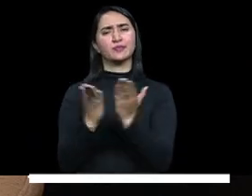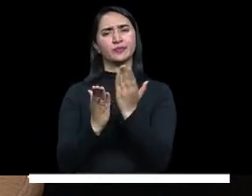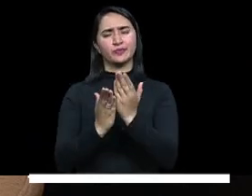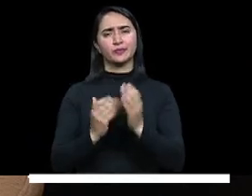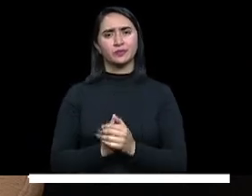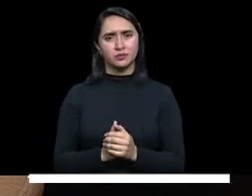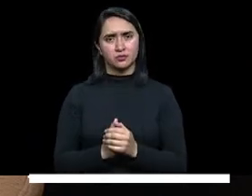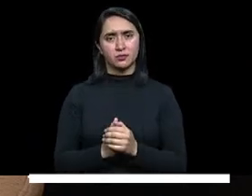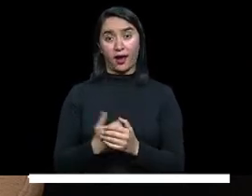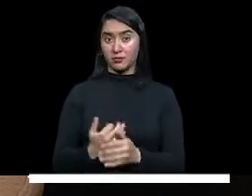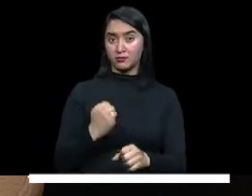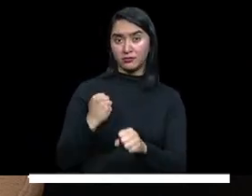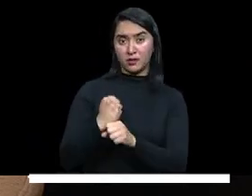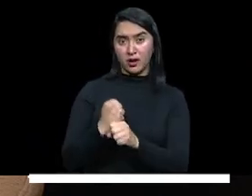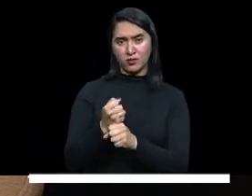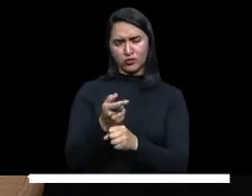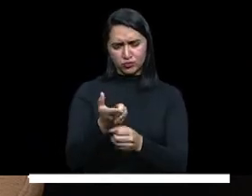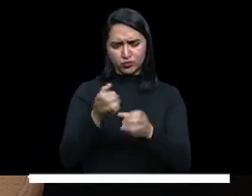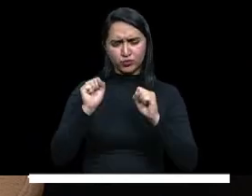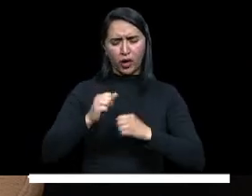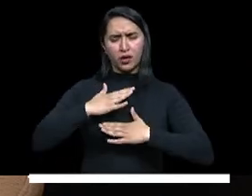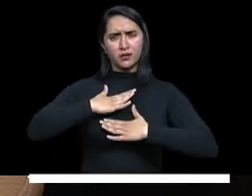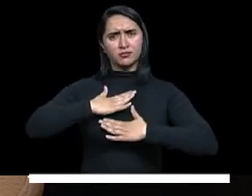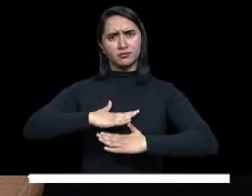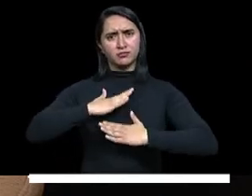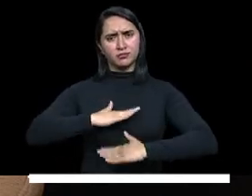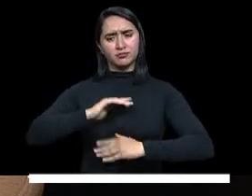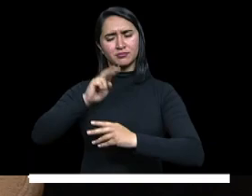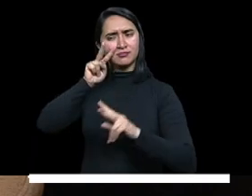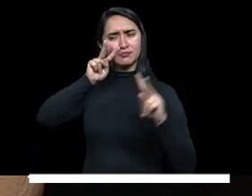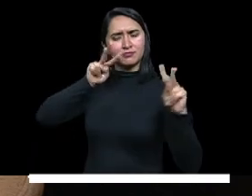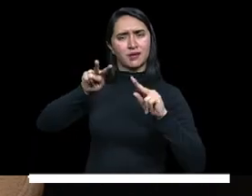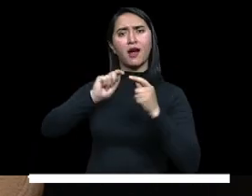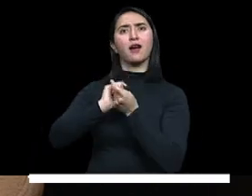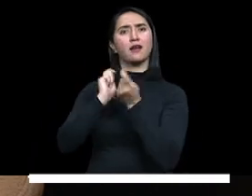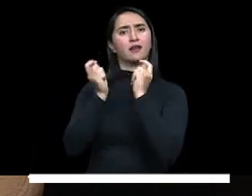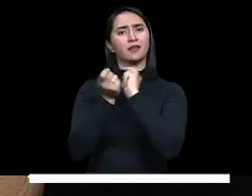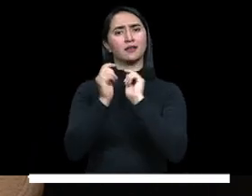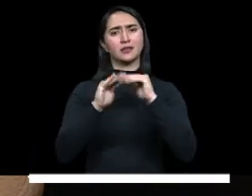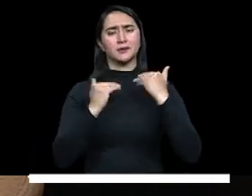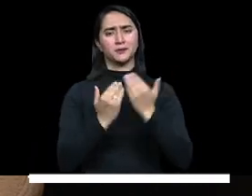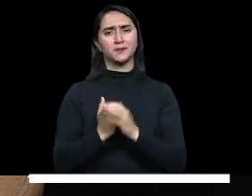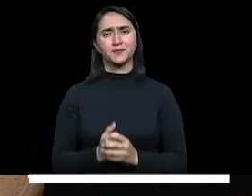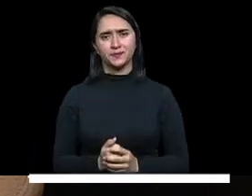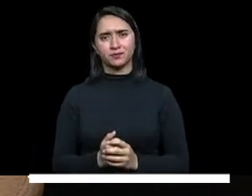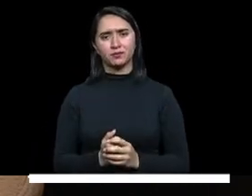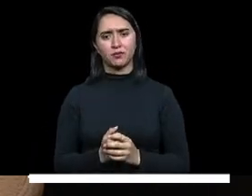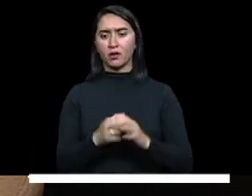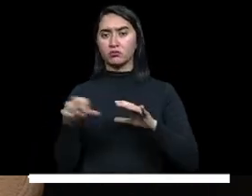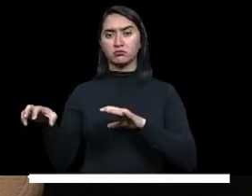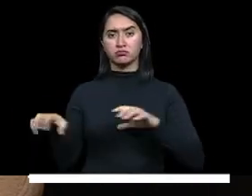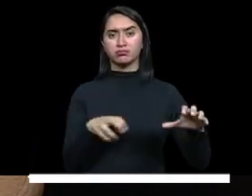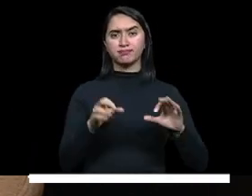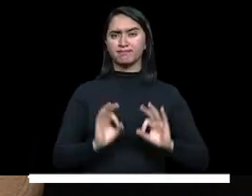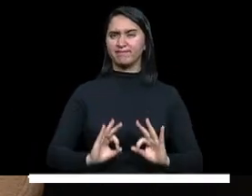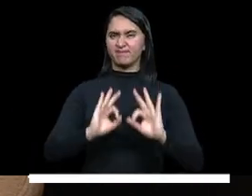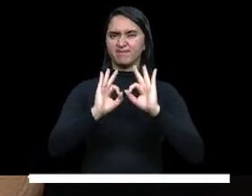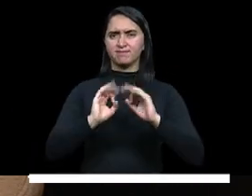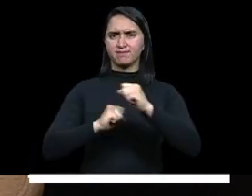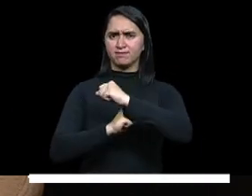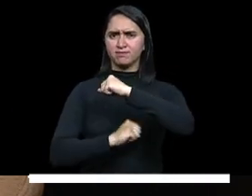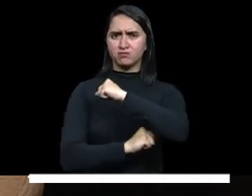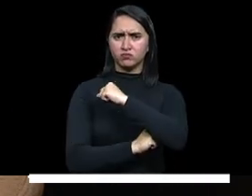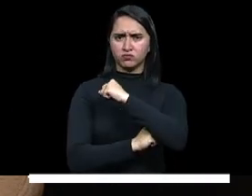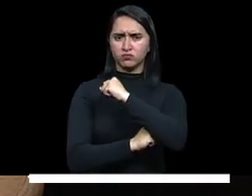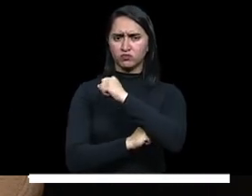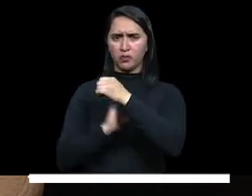trabajando para ofrecerles tranquilidades, para que ustedes noten ese cambio en cada institución. Una acción fundamental conectada con esa